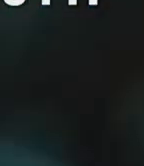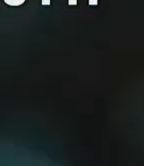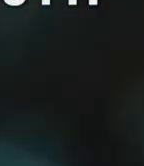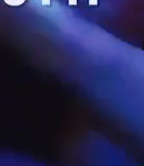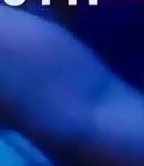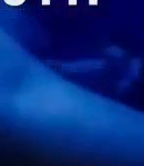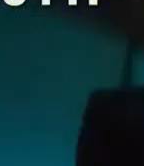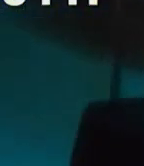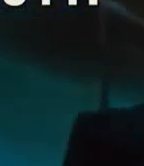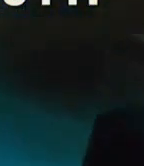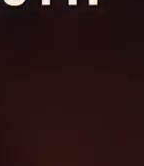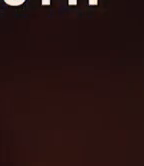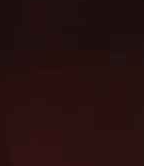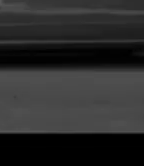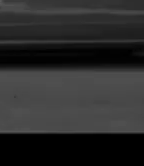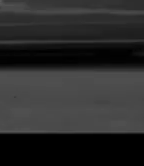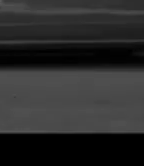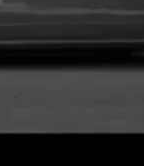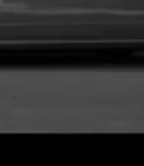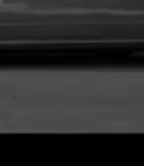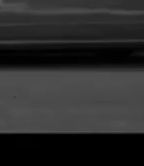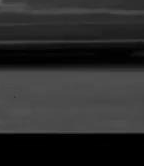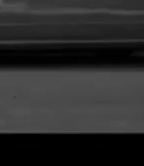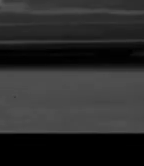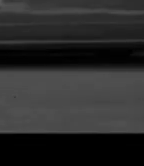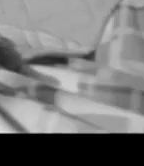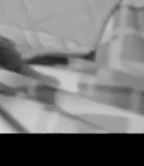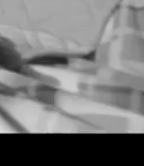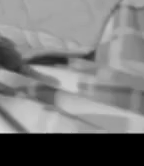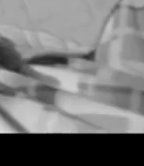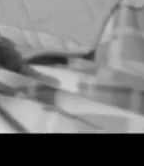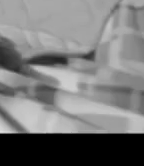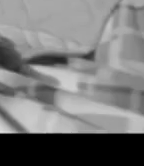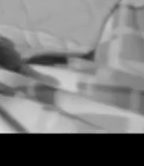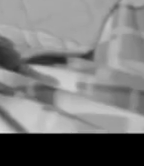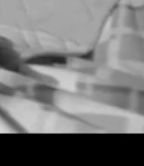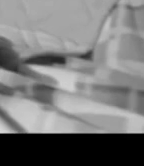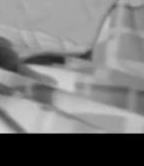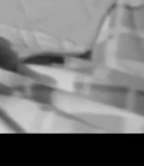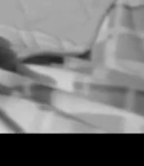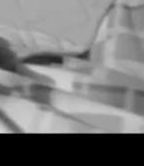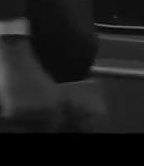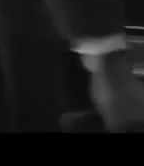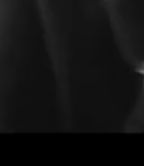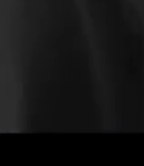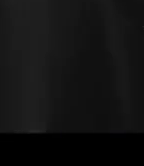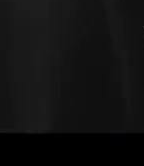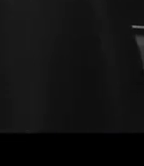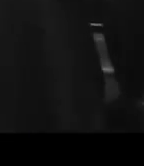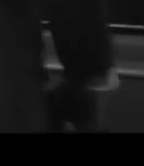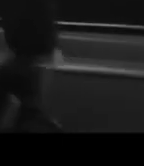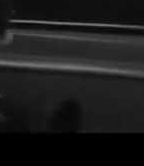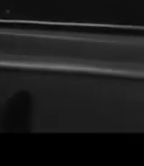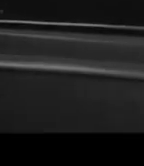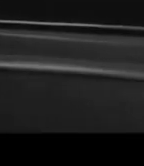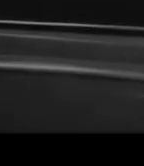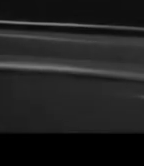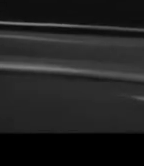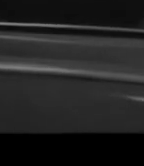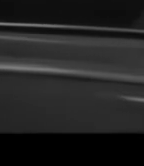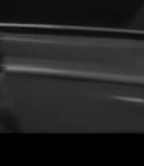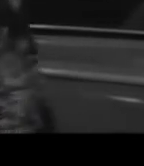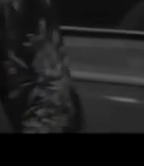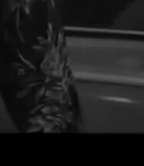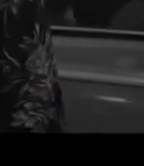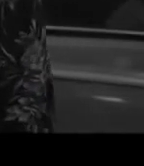gonzález iñárritu en 2011 además en 2019 y por primera vez méxico se llevó el óscar con la cinta